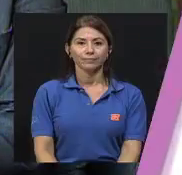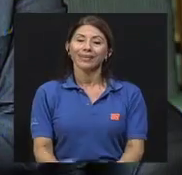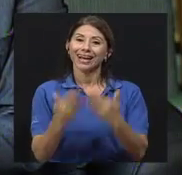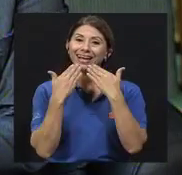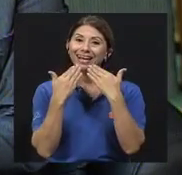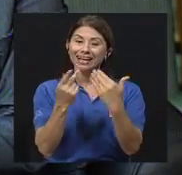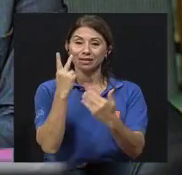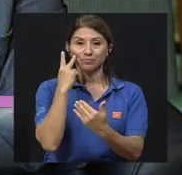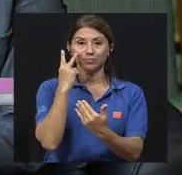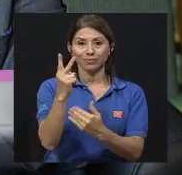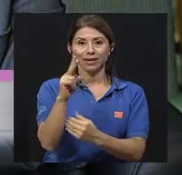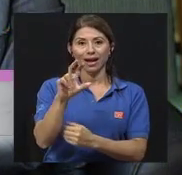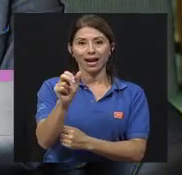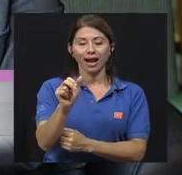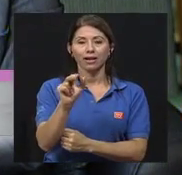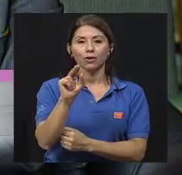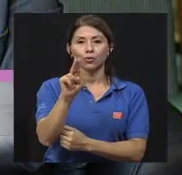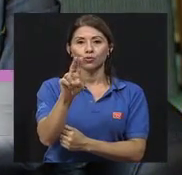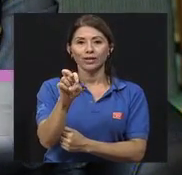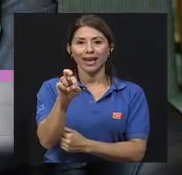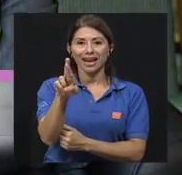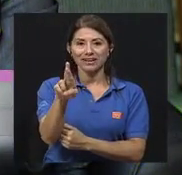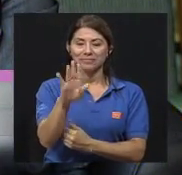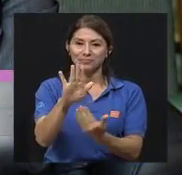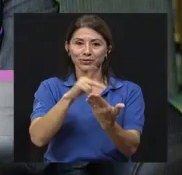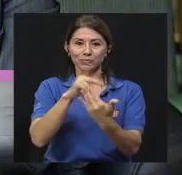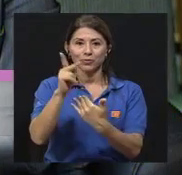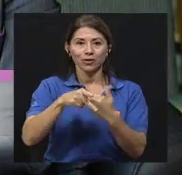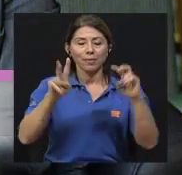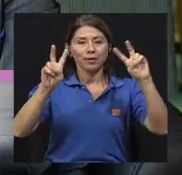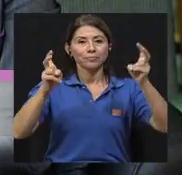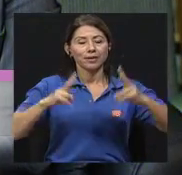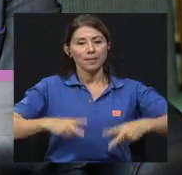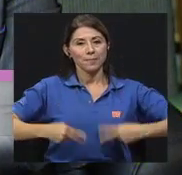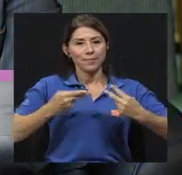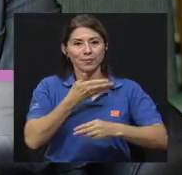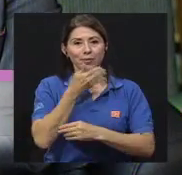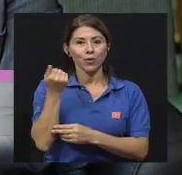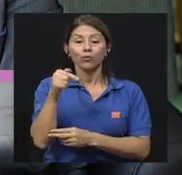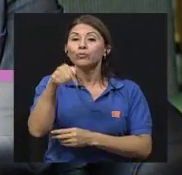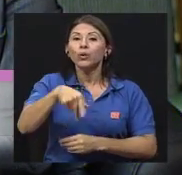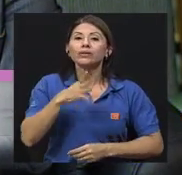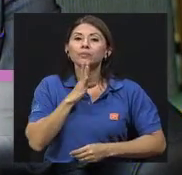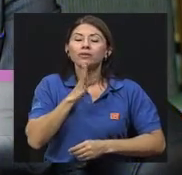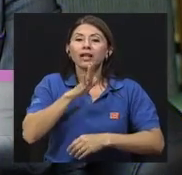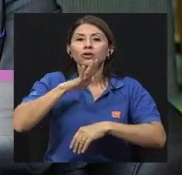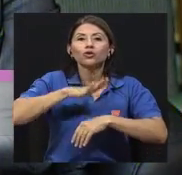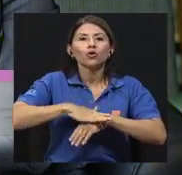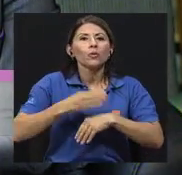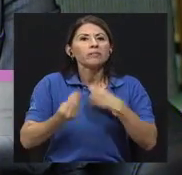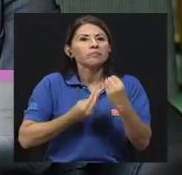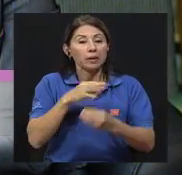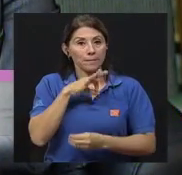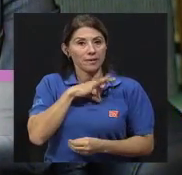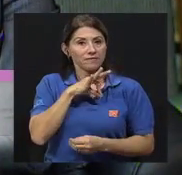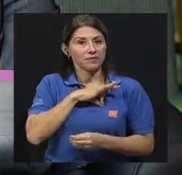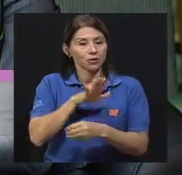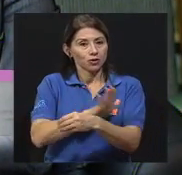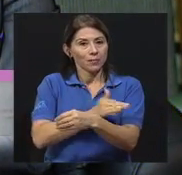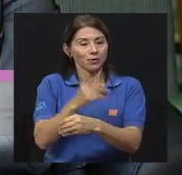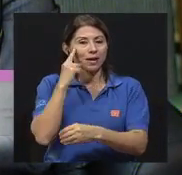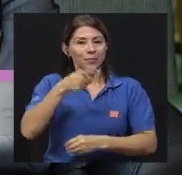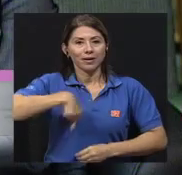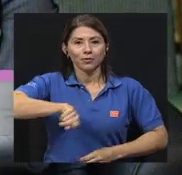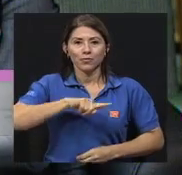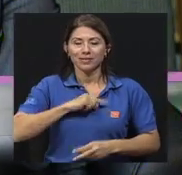Gracias por estar en sintonía de su canal UCR y en su programa Vivir Mejor. Estamos conversando hoy sobre los aportes de la música para nuestra